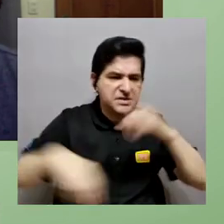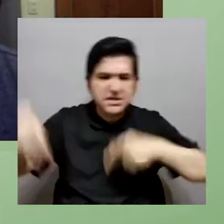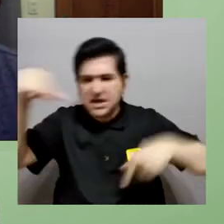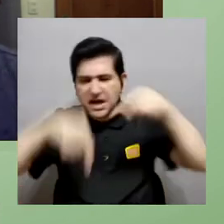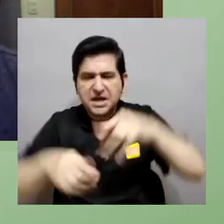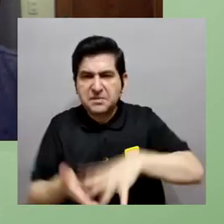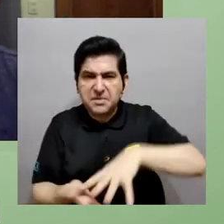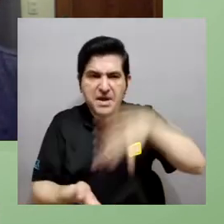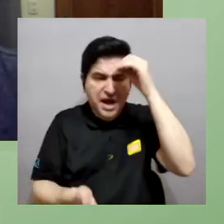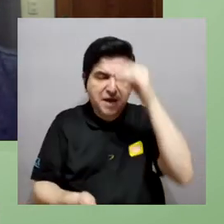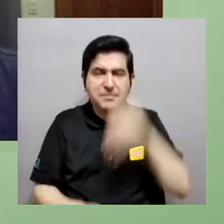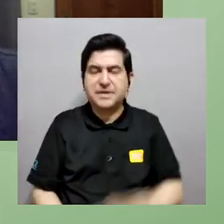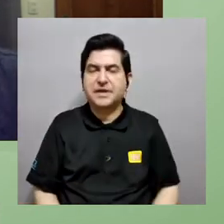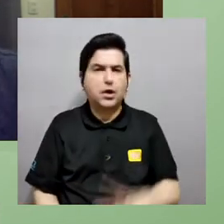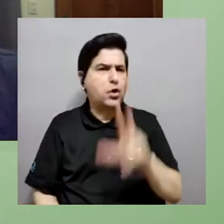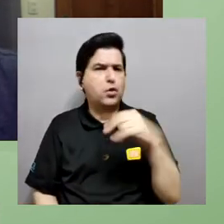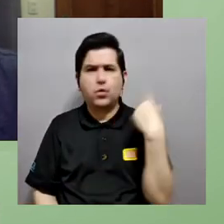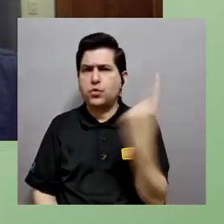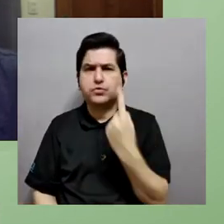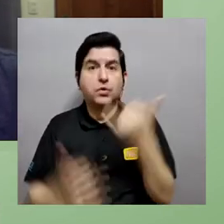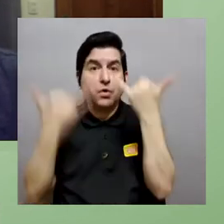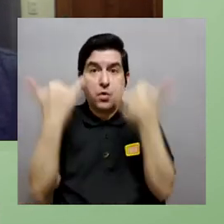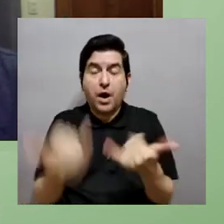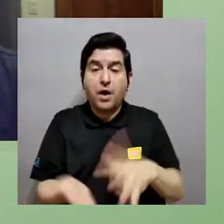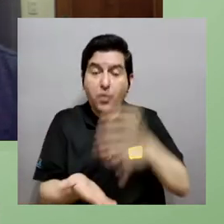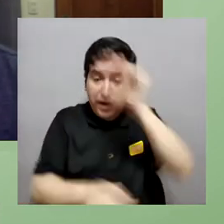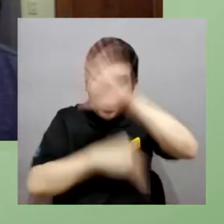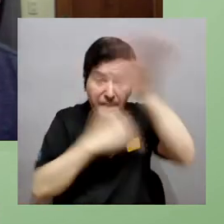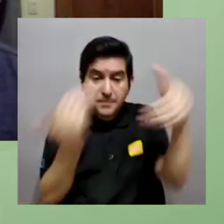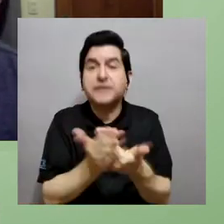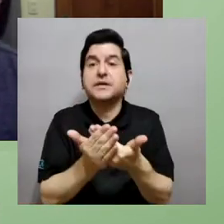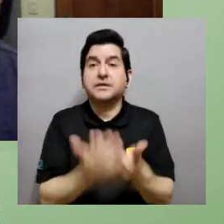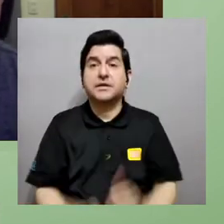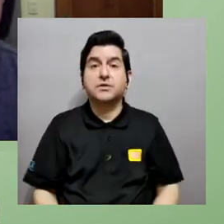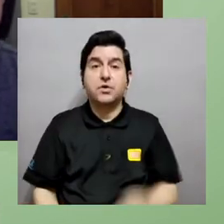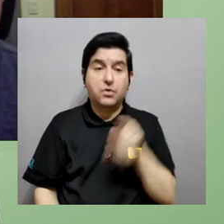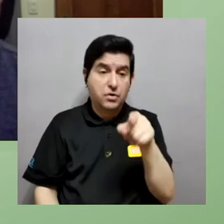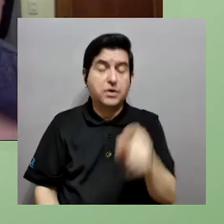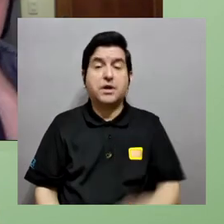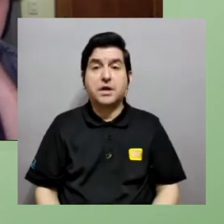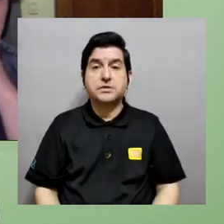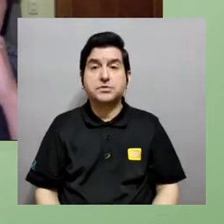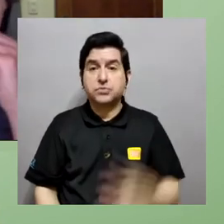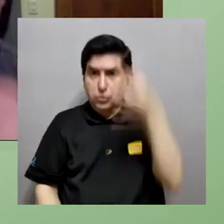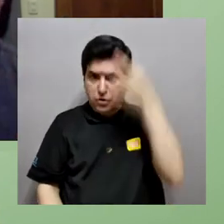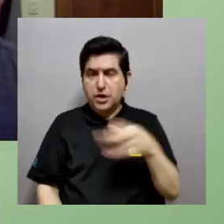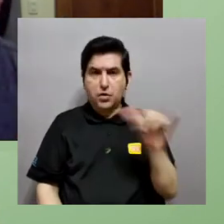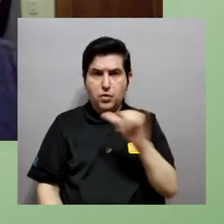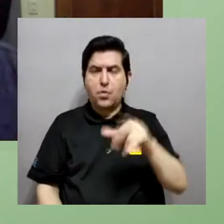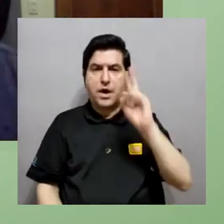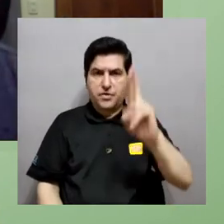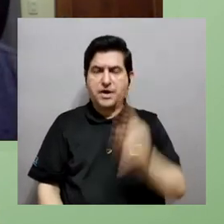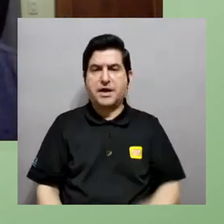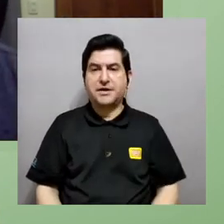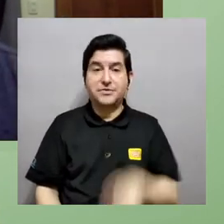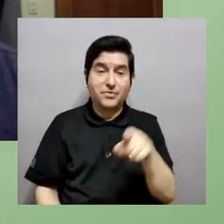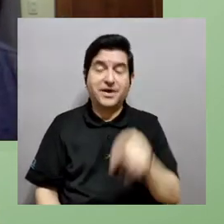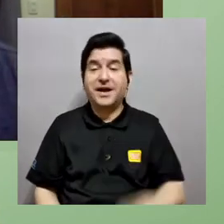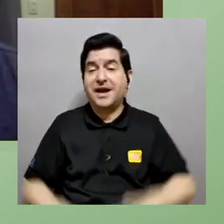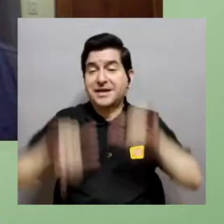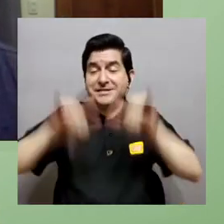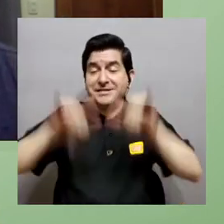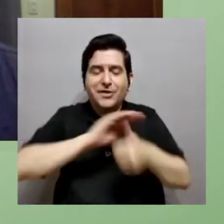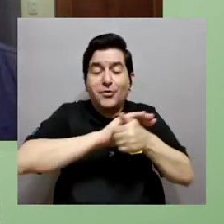colaboraciones botar esas paredes esto es física esto es química así lo aprendemos así se aprende no en este momento hay que aprender de todo un poco y estoy